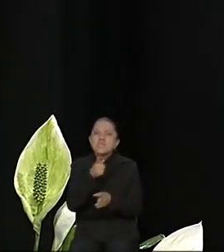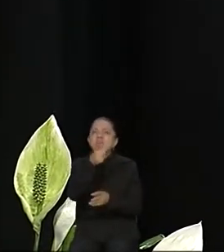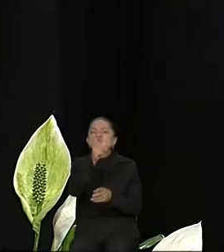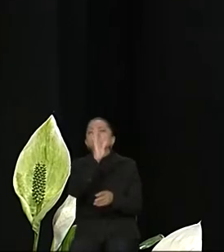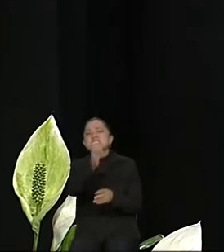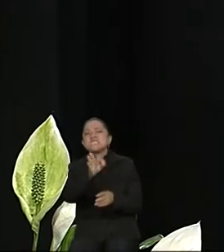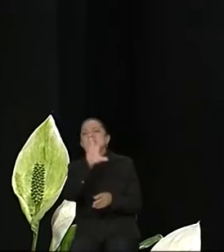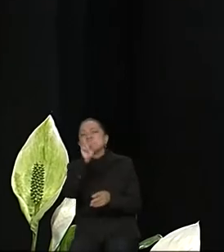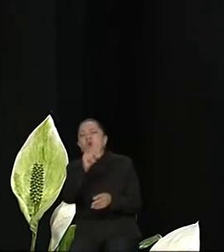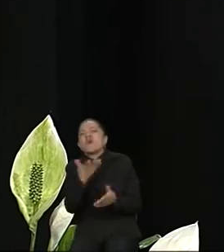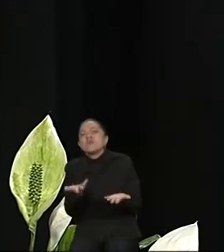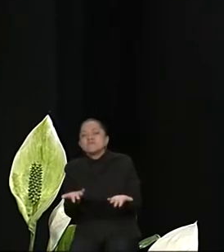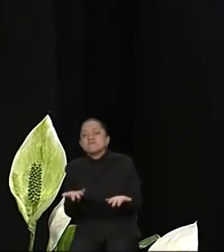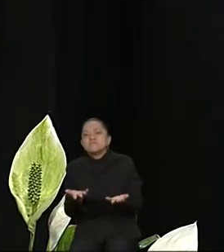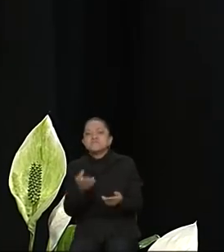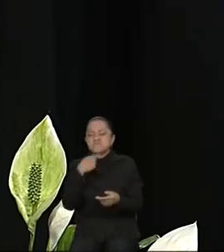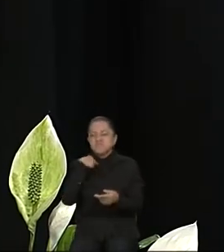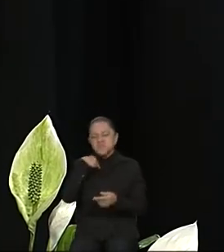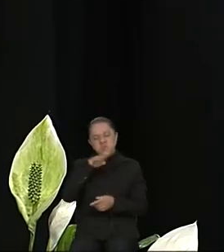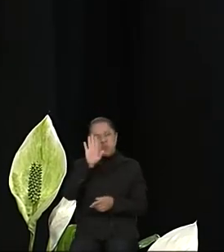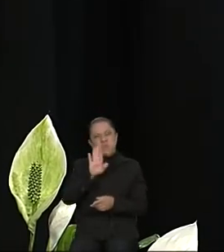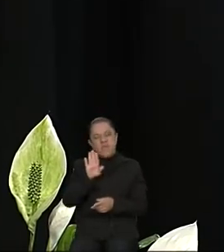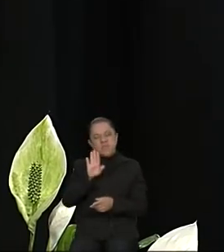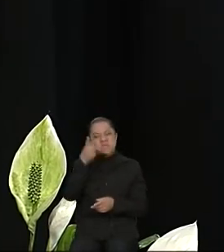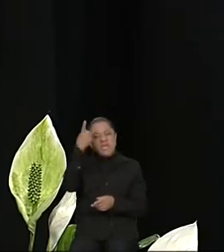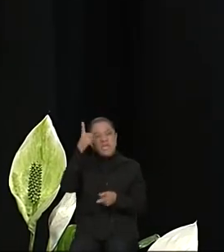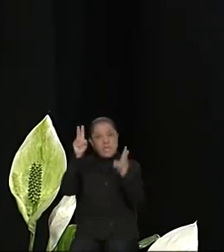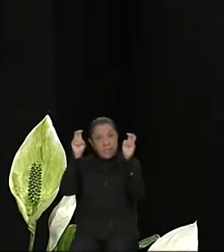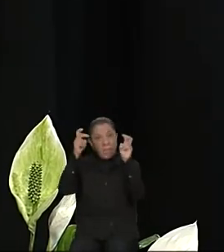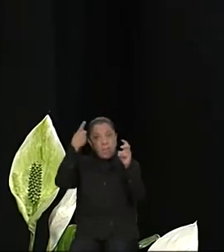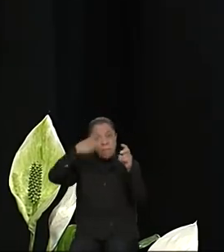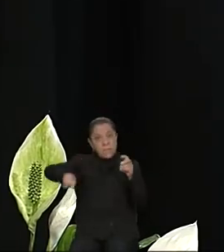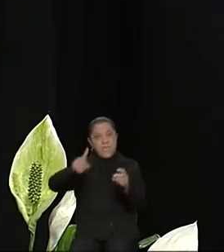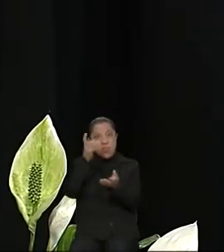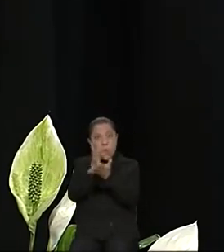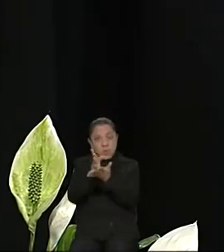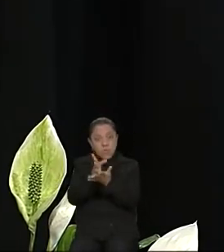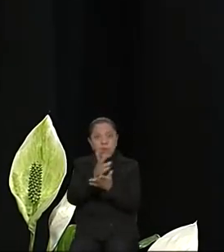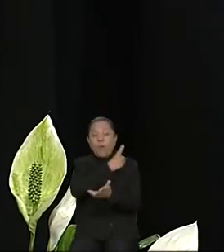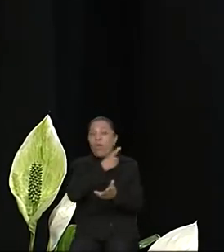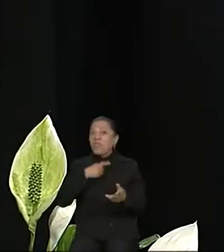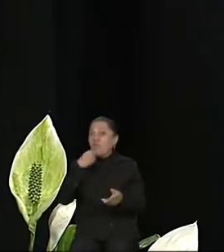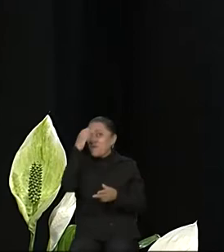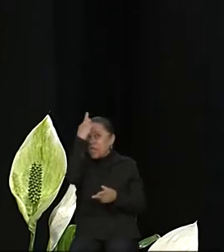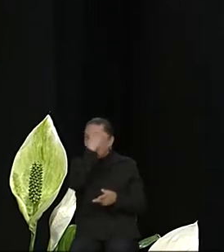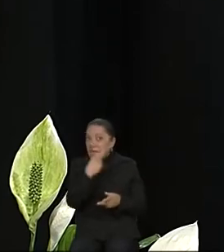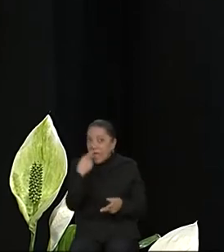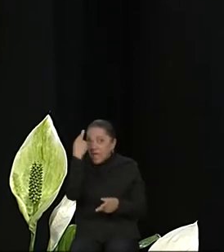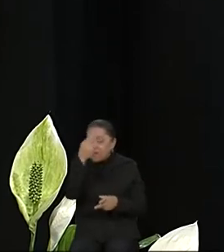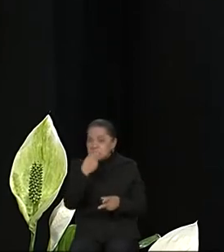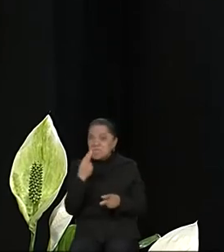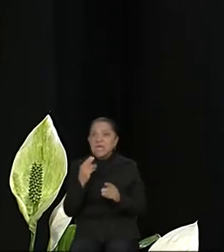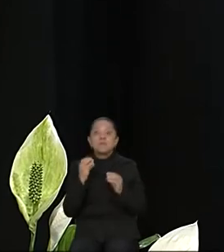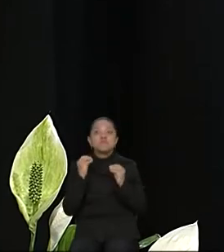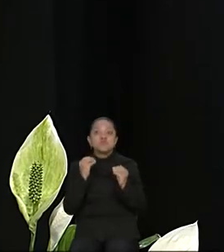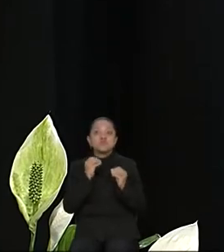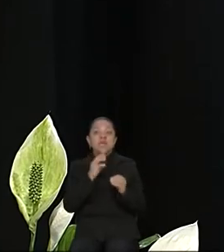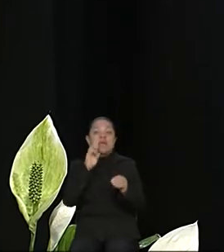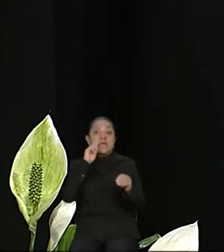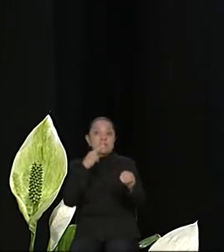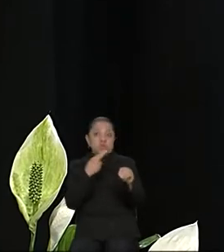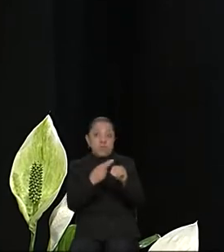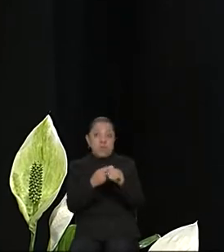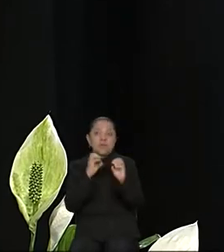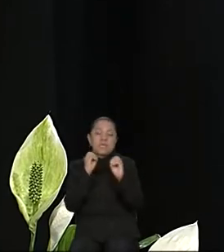mando único tiene que ser revisado con mucha responsabilidad y mucha prudencia desde el Senado de la República. En lo particular